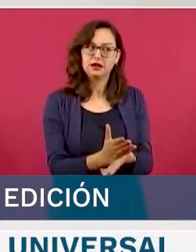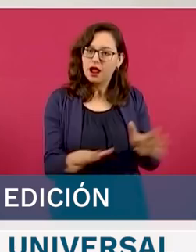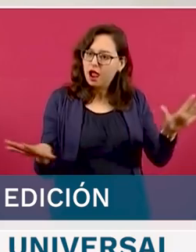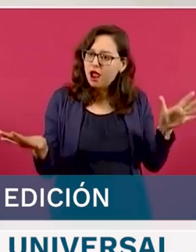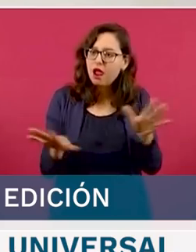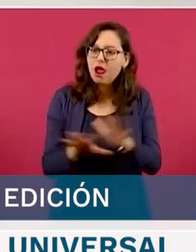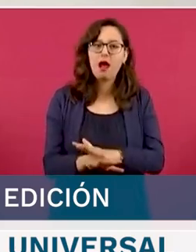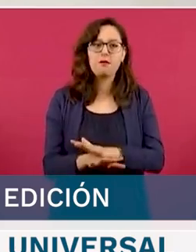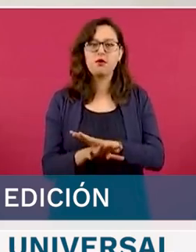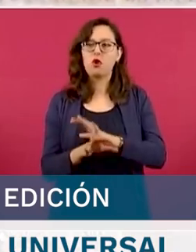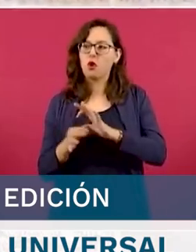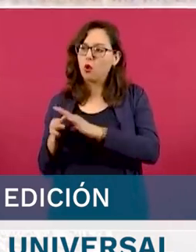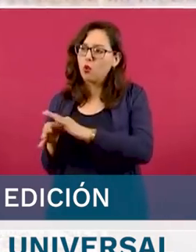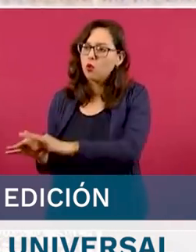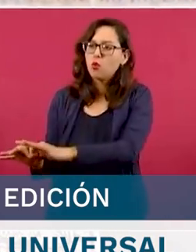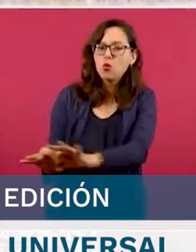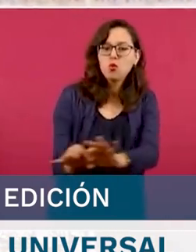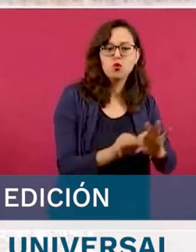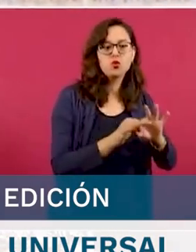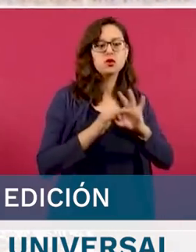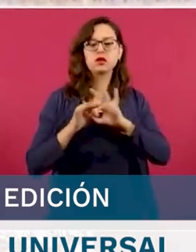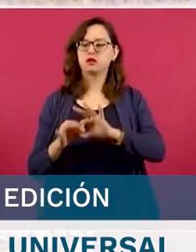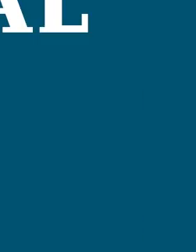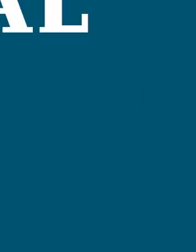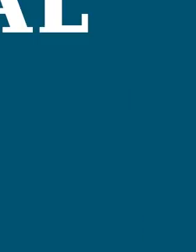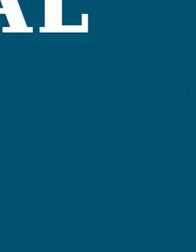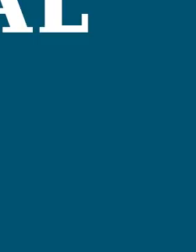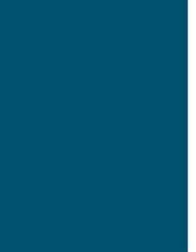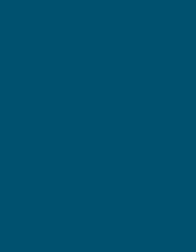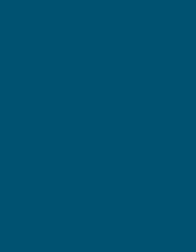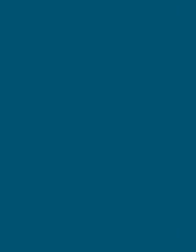por la política de buena vecindad.